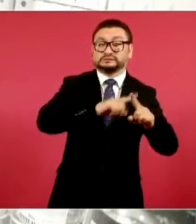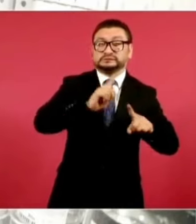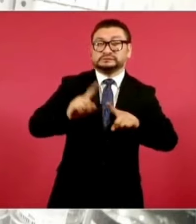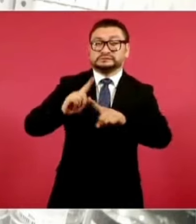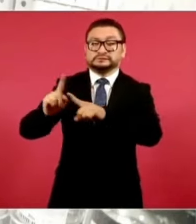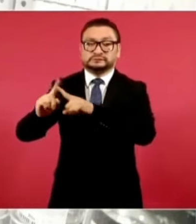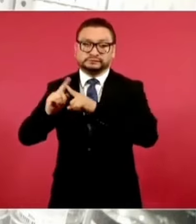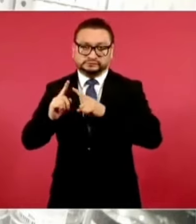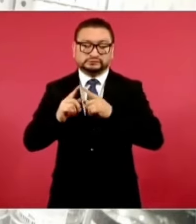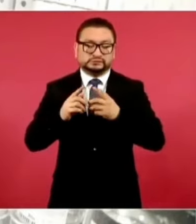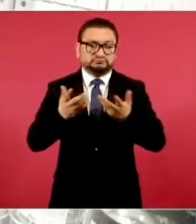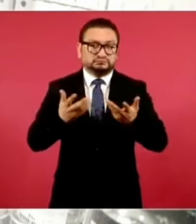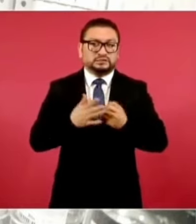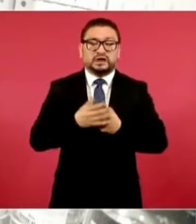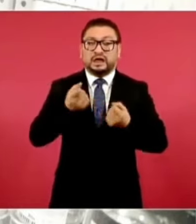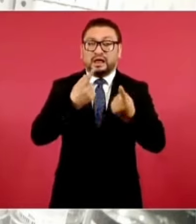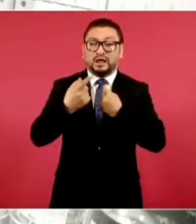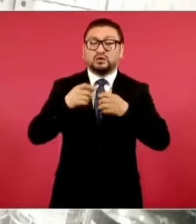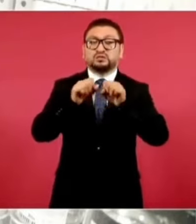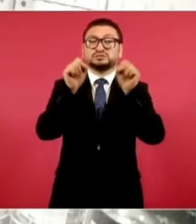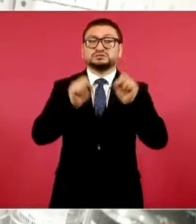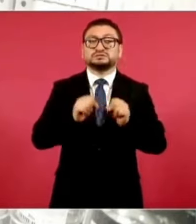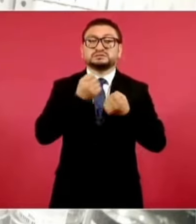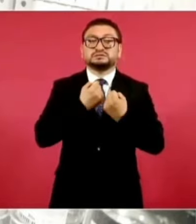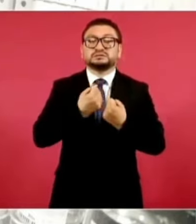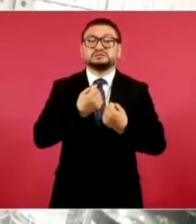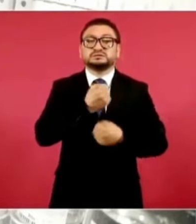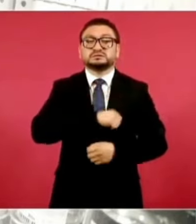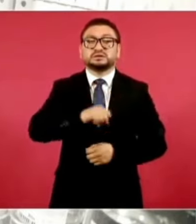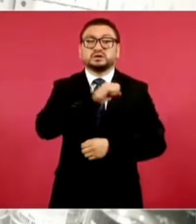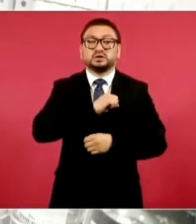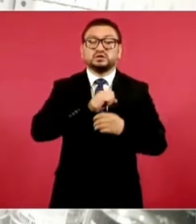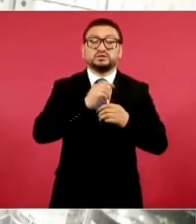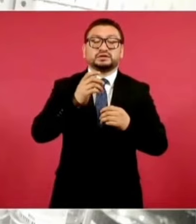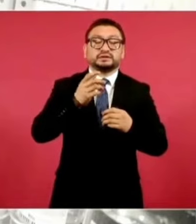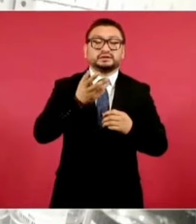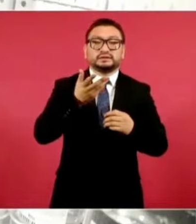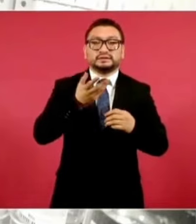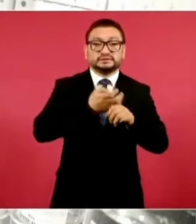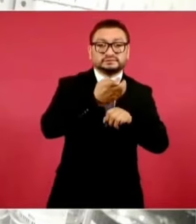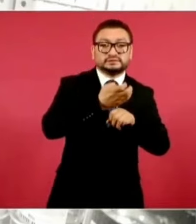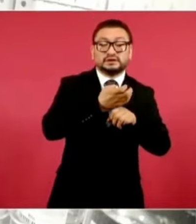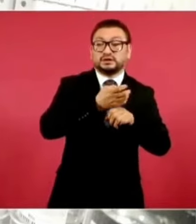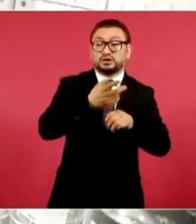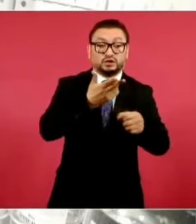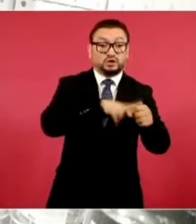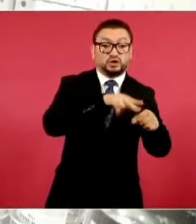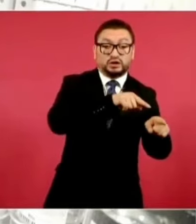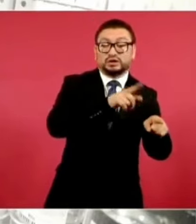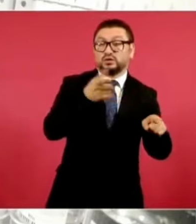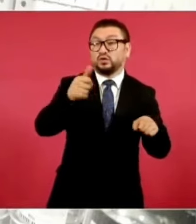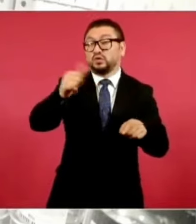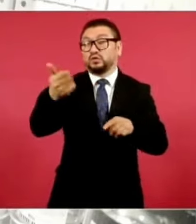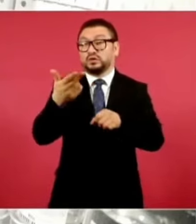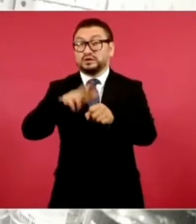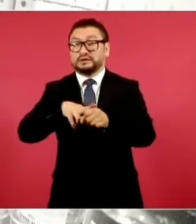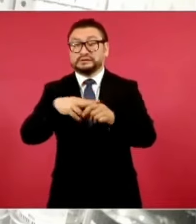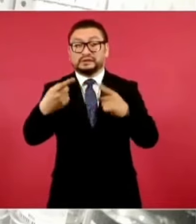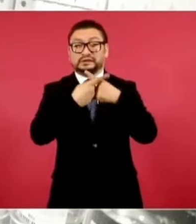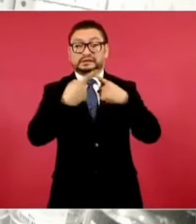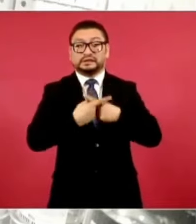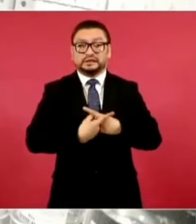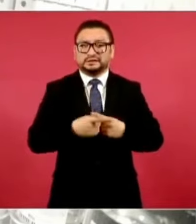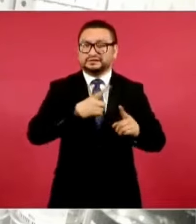incluso sistemas de salud de los estados que entre hospitales no manejaban el mismo sistema o que lo hacían